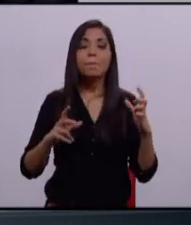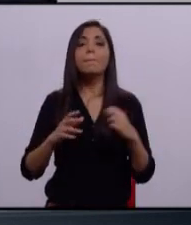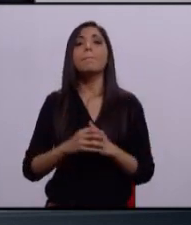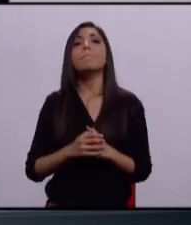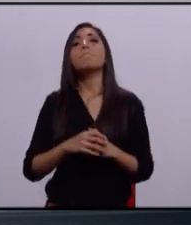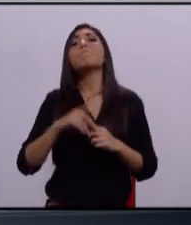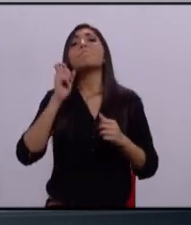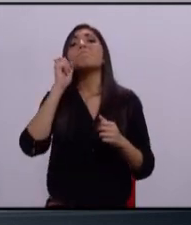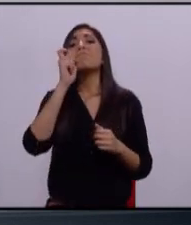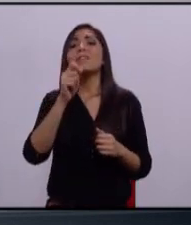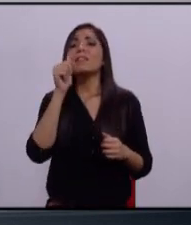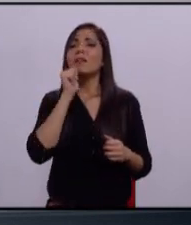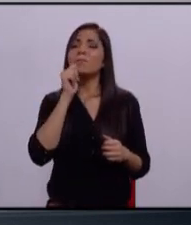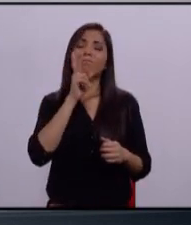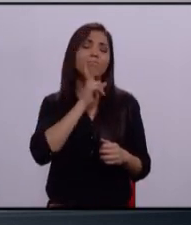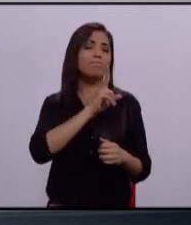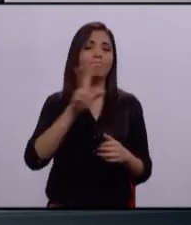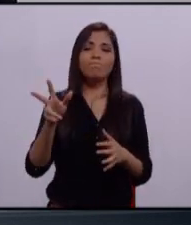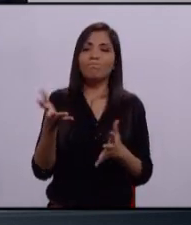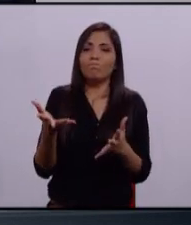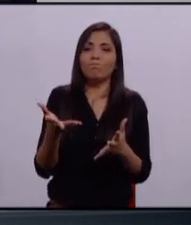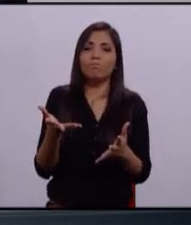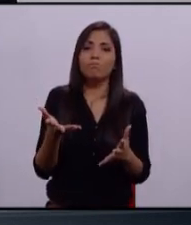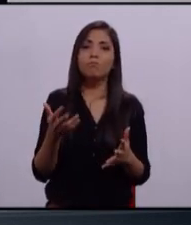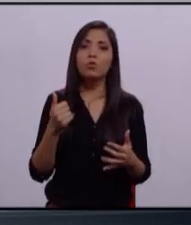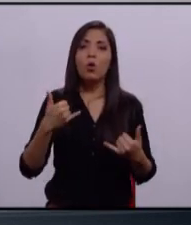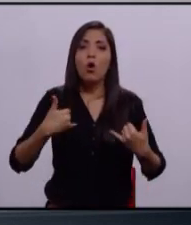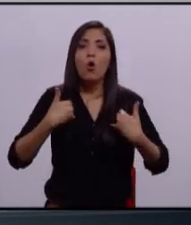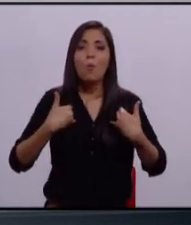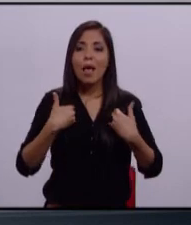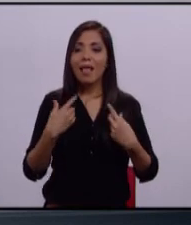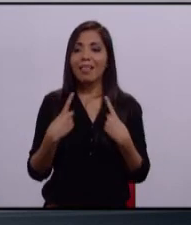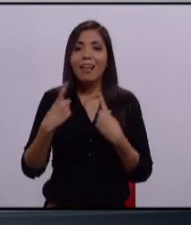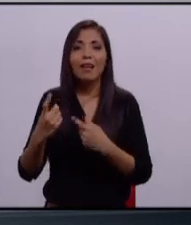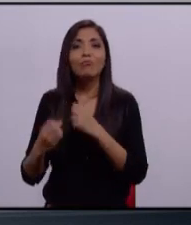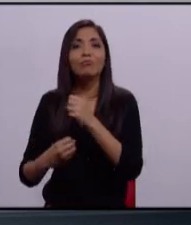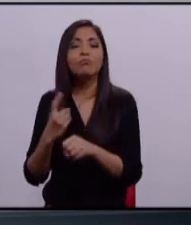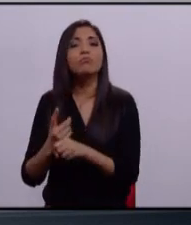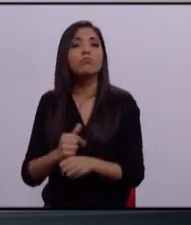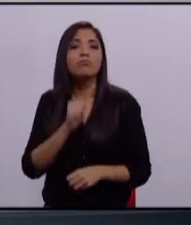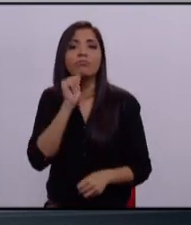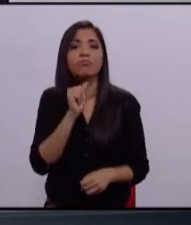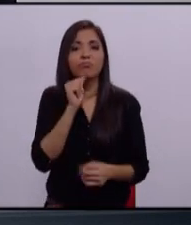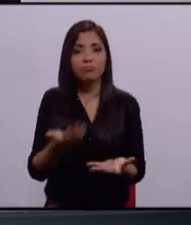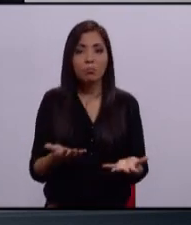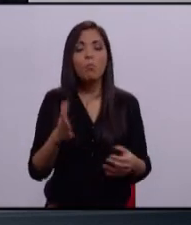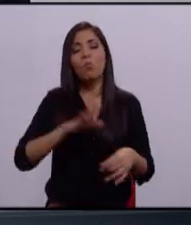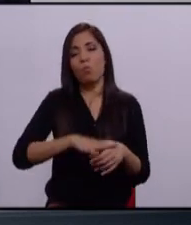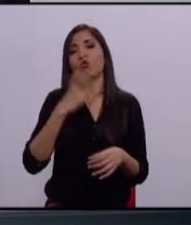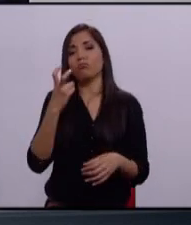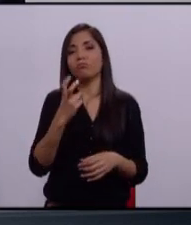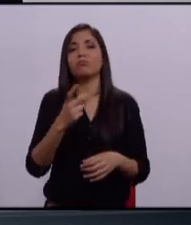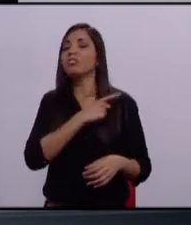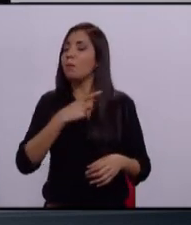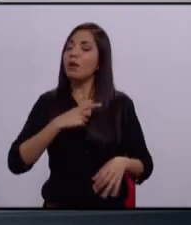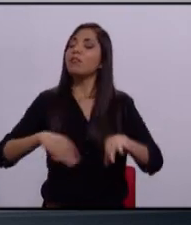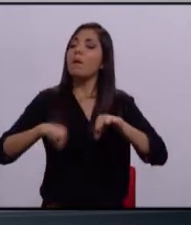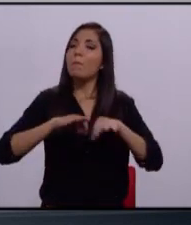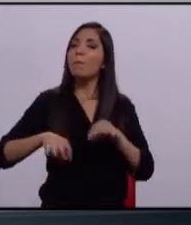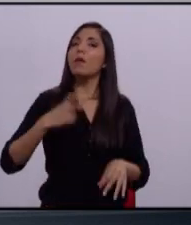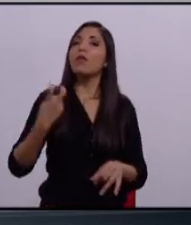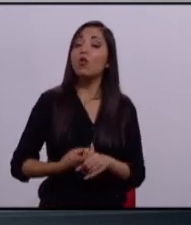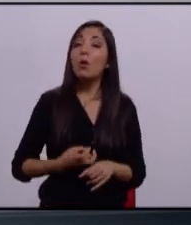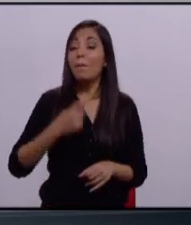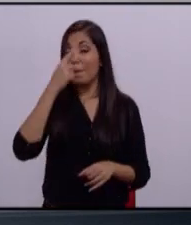ha trabajado y ha batallado. Nos hemos encontrado que a los jóvenes no se les dan oportunidades, sobre eso trabajaremos duro. Cualquier